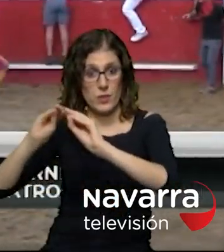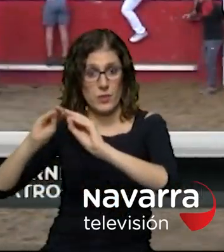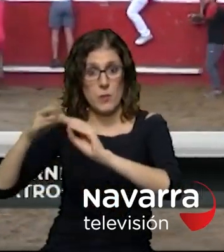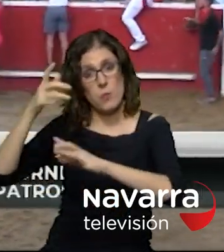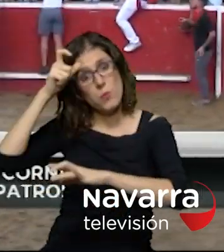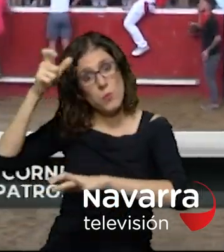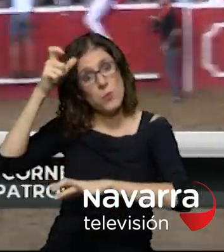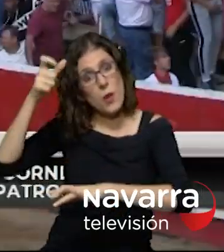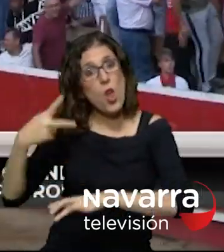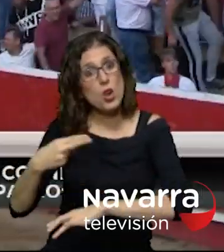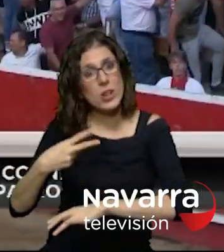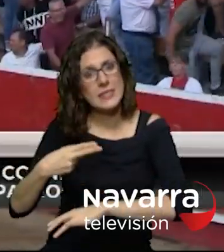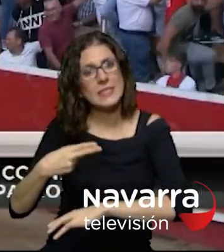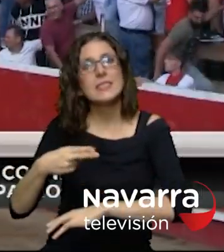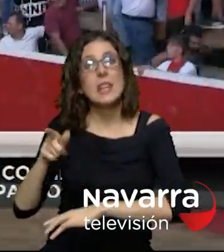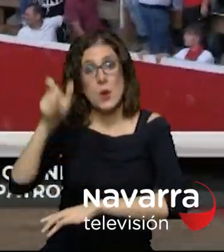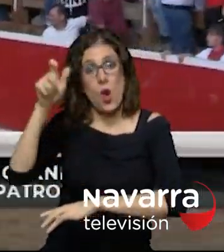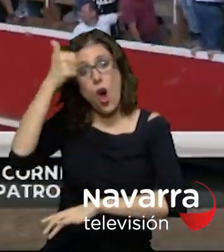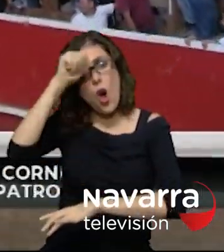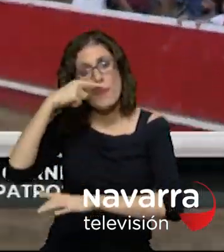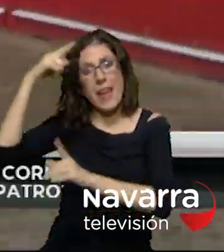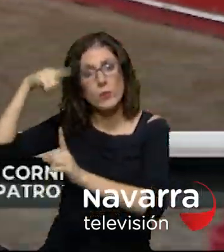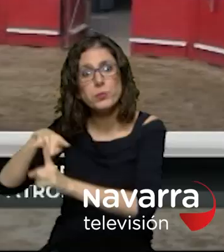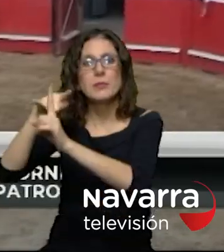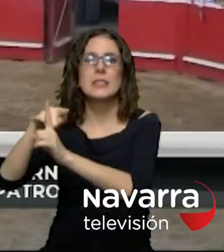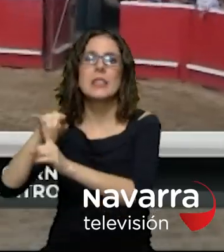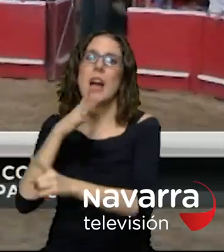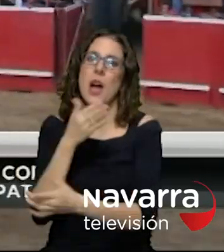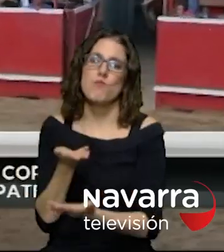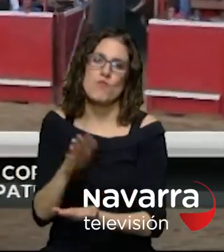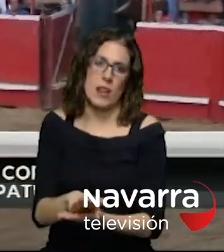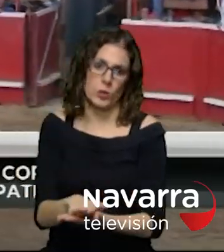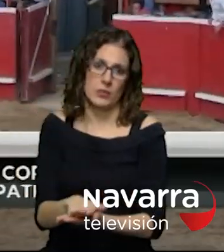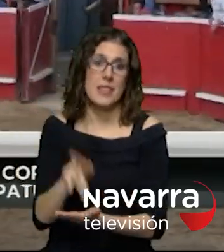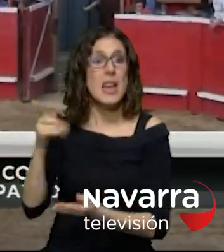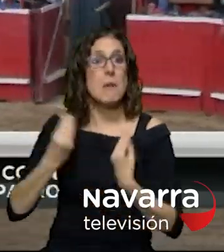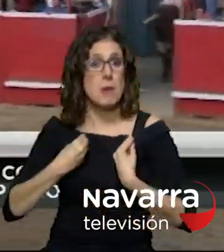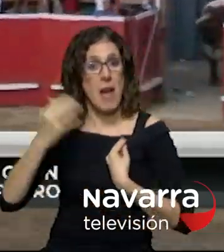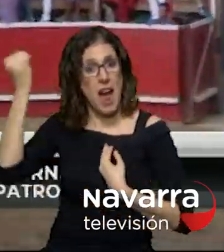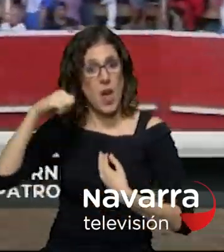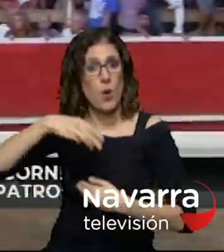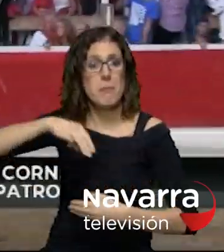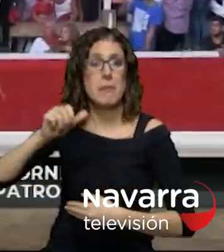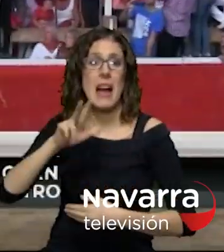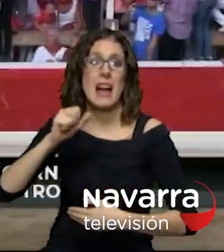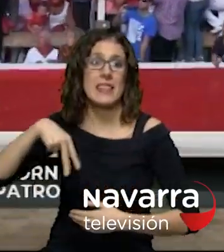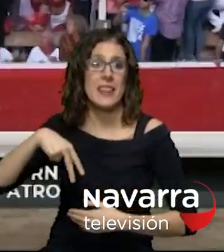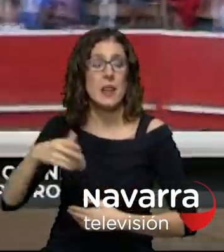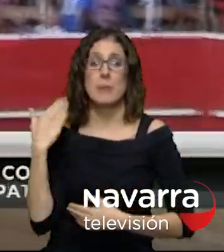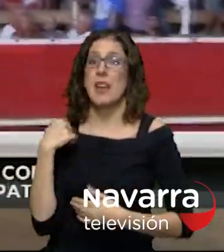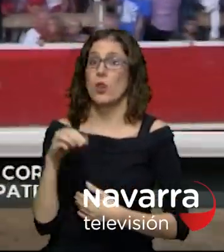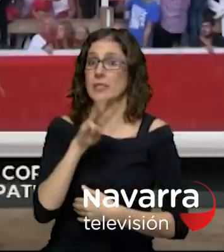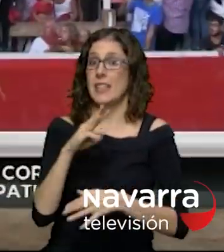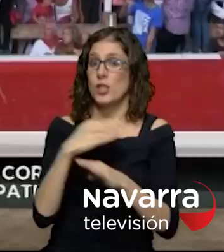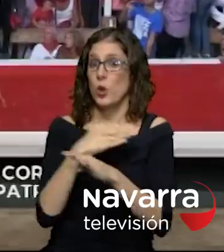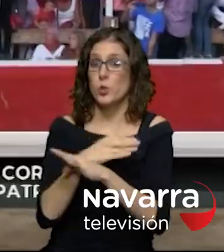estas imágenes ha fallecido se trata de un vecino de la localidad de mallén cuando estaba presenciando el pasado 3 de octubre el tradicional festejo taurino de la localidad